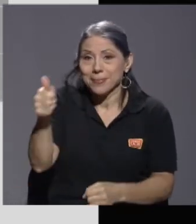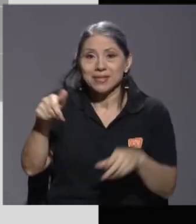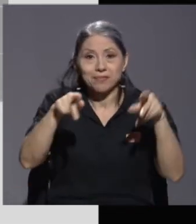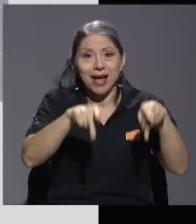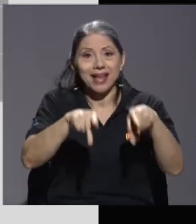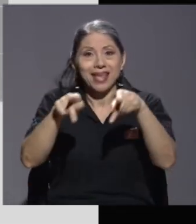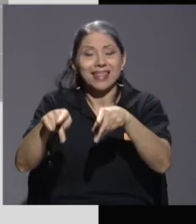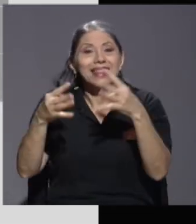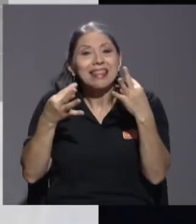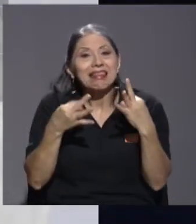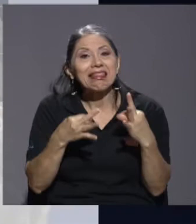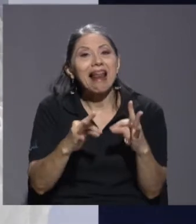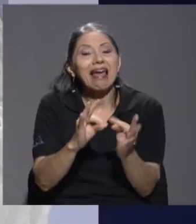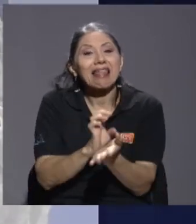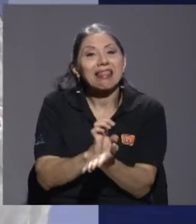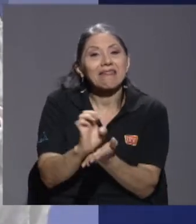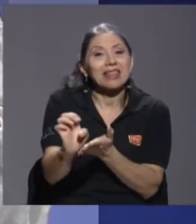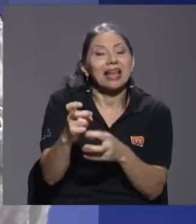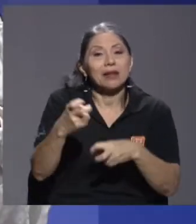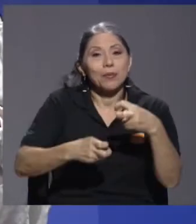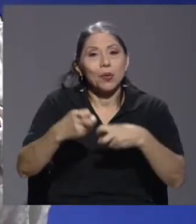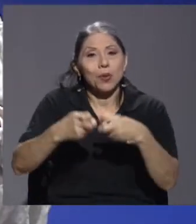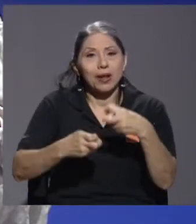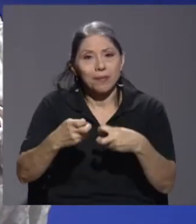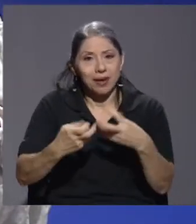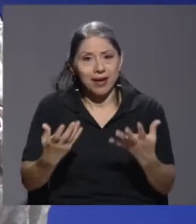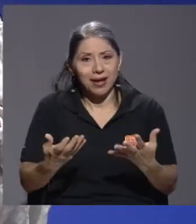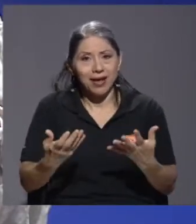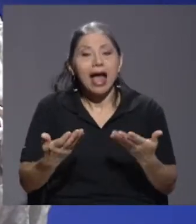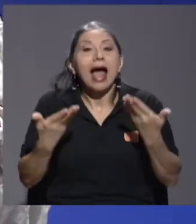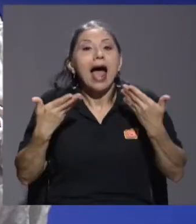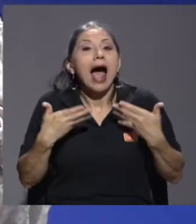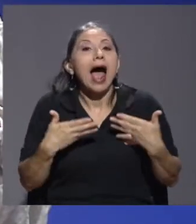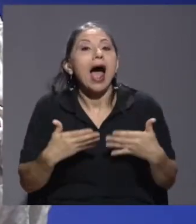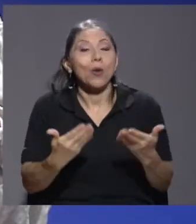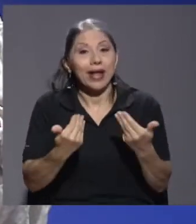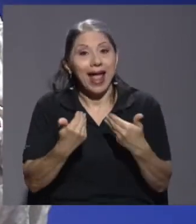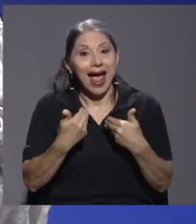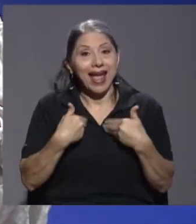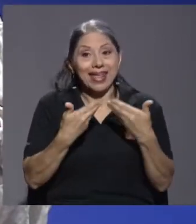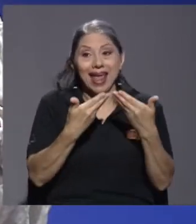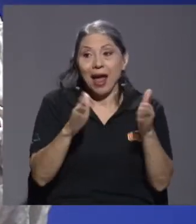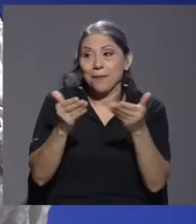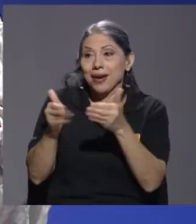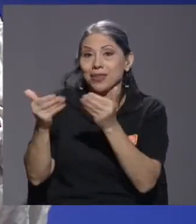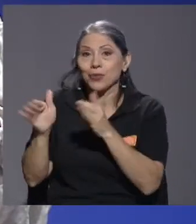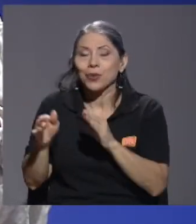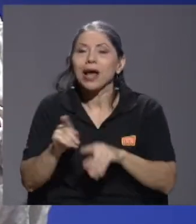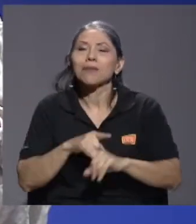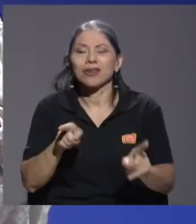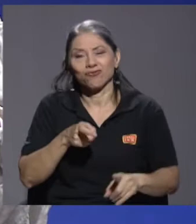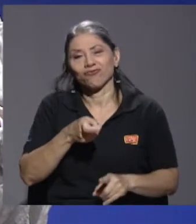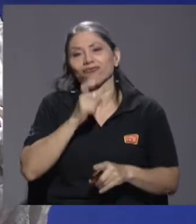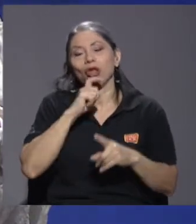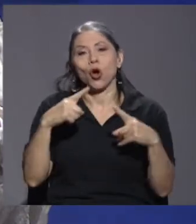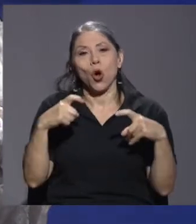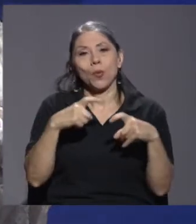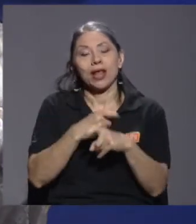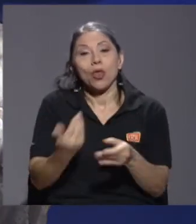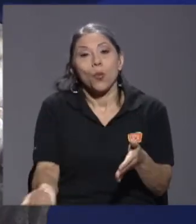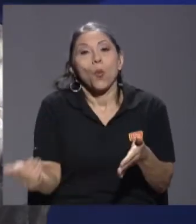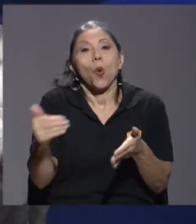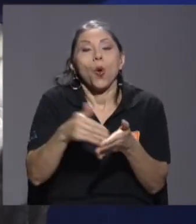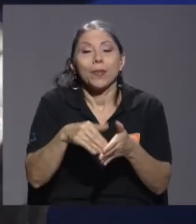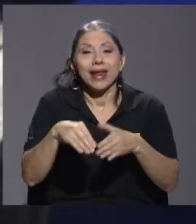de evitar este problema y por más que haya apertura, ¿verdad? Va a ser complicado volver a la